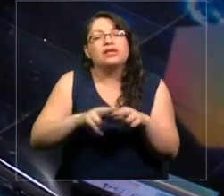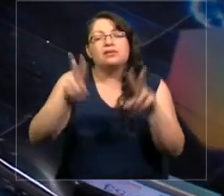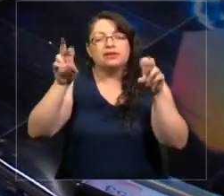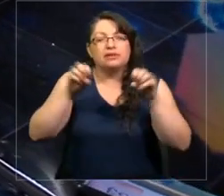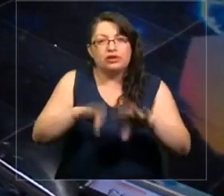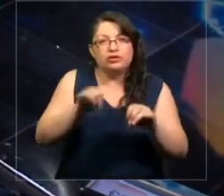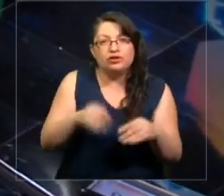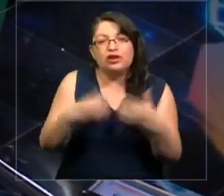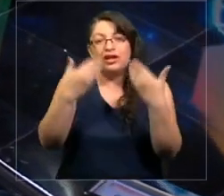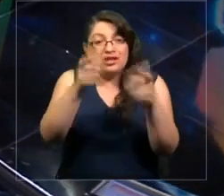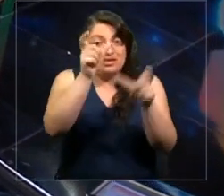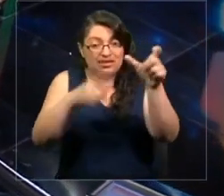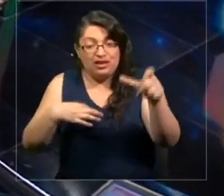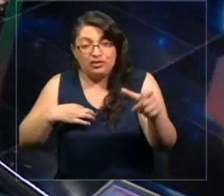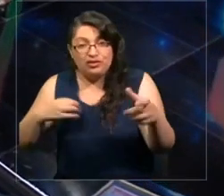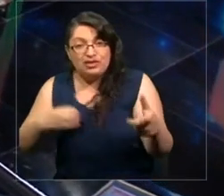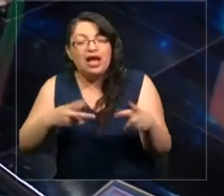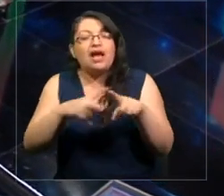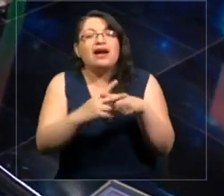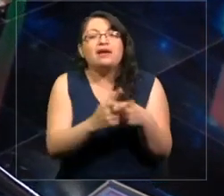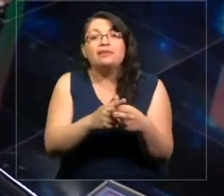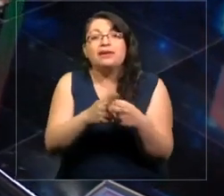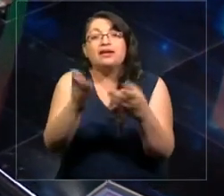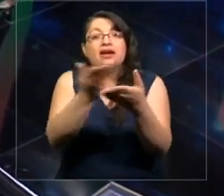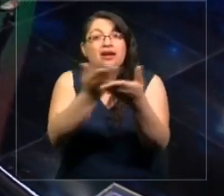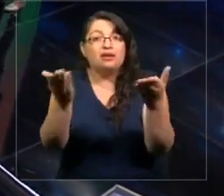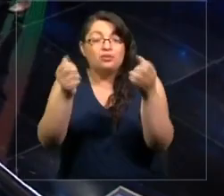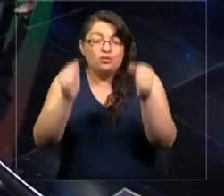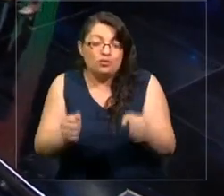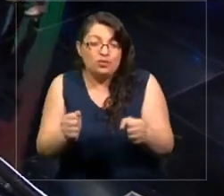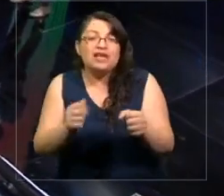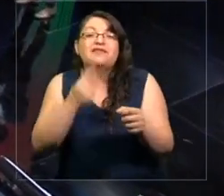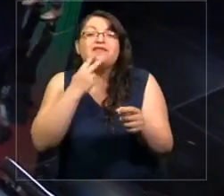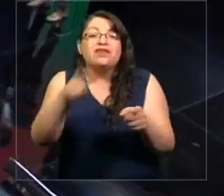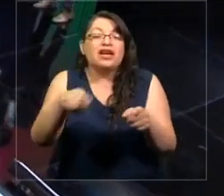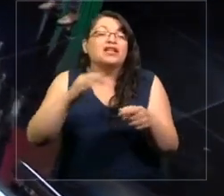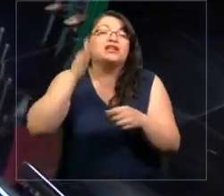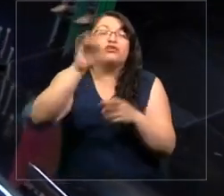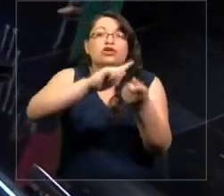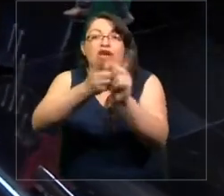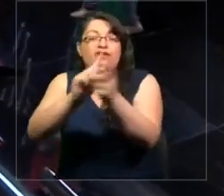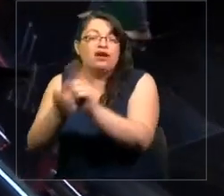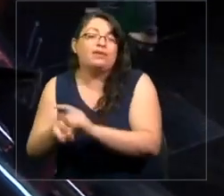entregue a los ciudadanos herramientas que les permitan vivir en este futuro cambiante. Muchas gracias.